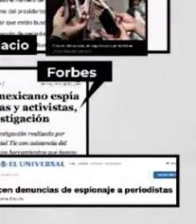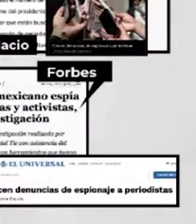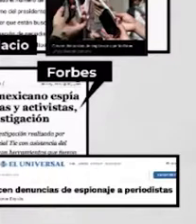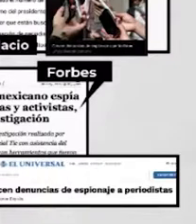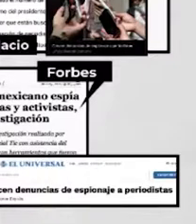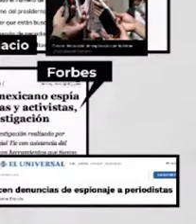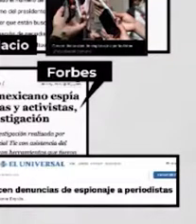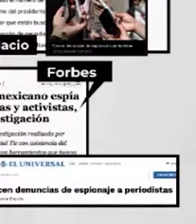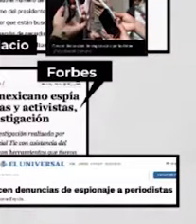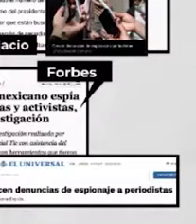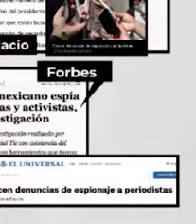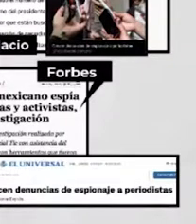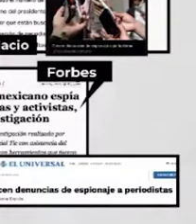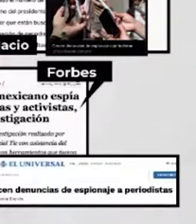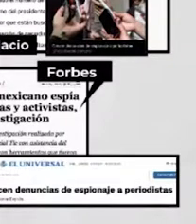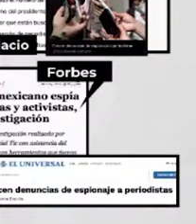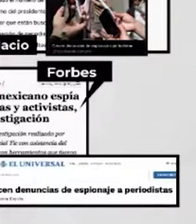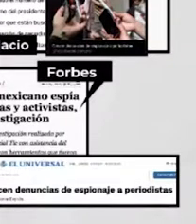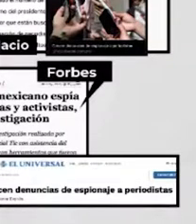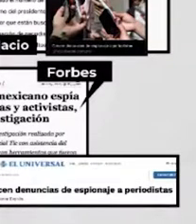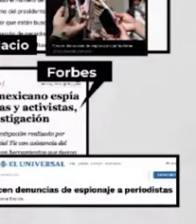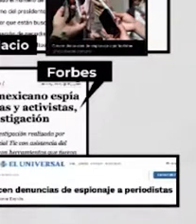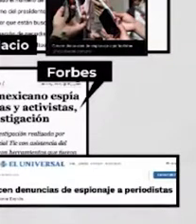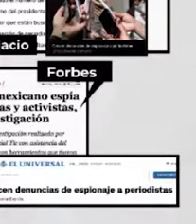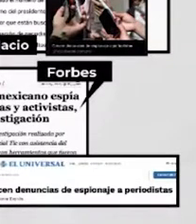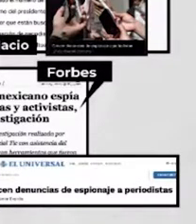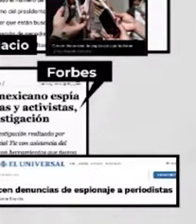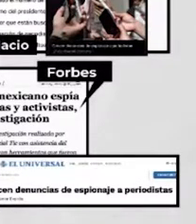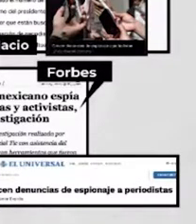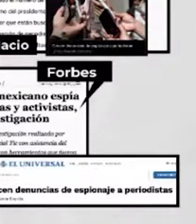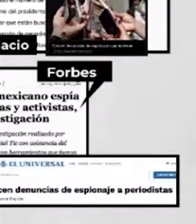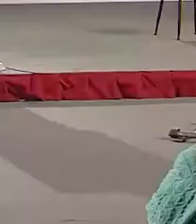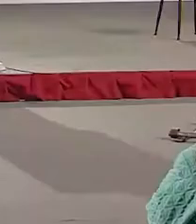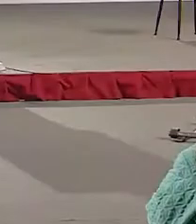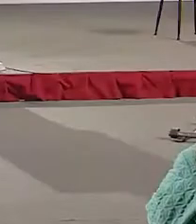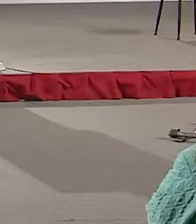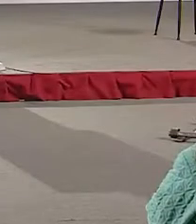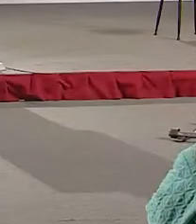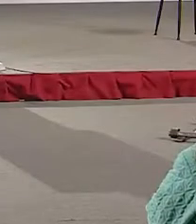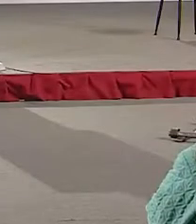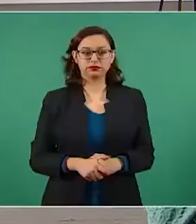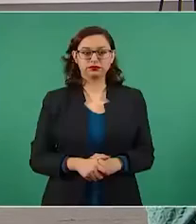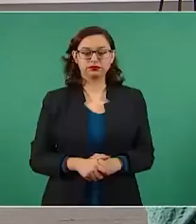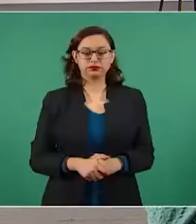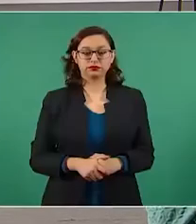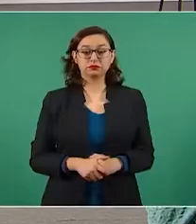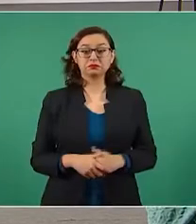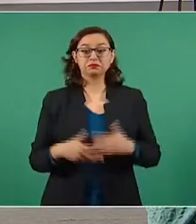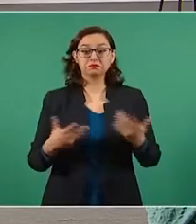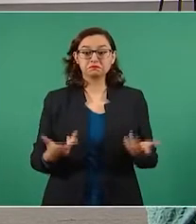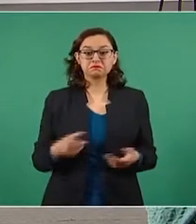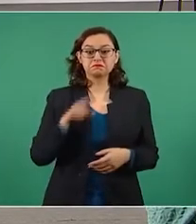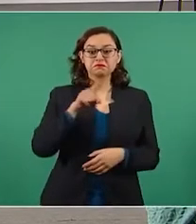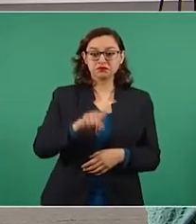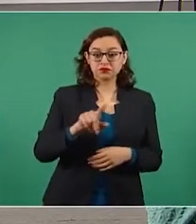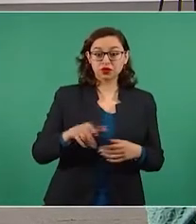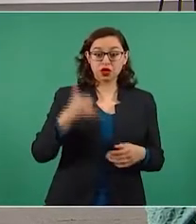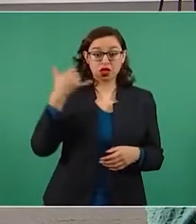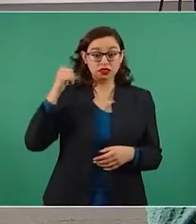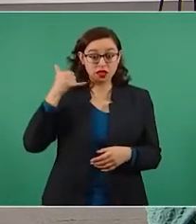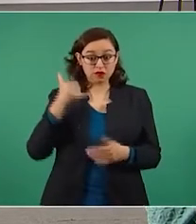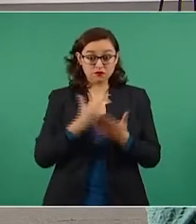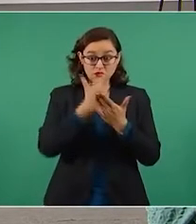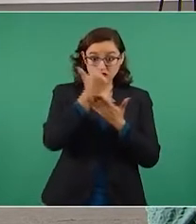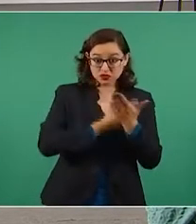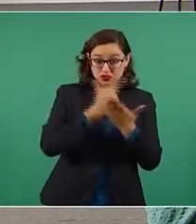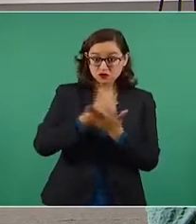hay padrón de telefonía» y ya empezó el espionaje. Al día siguiente salen Sendas Columnas, después de Javier